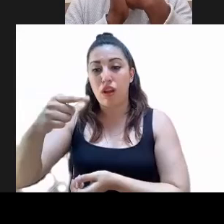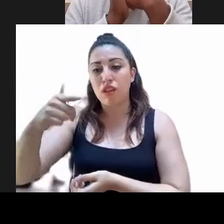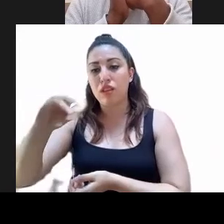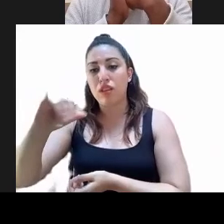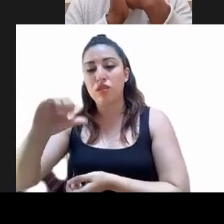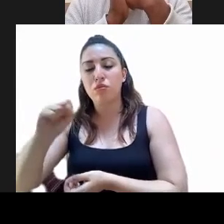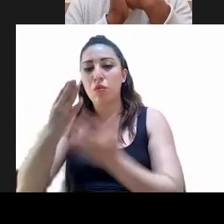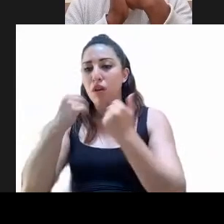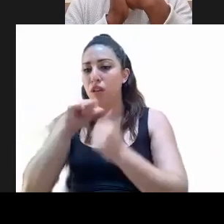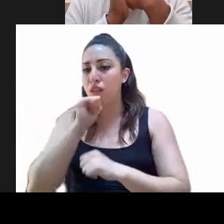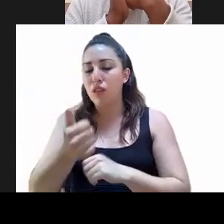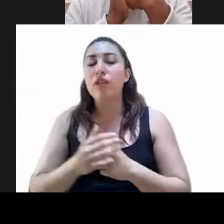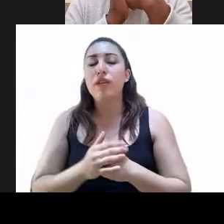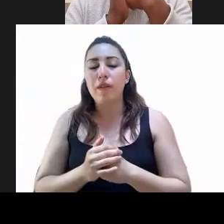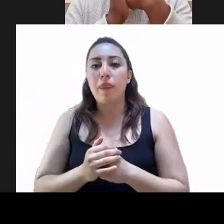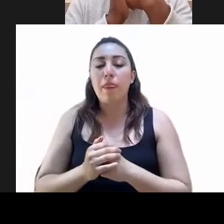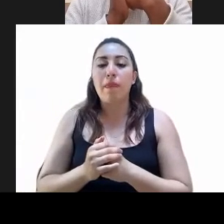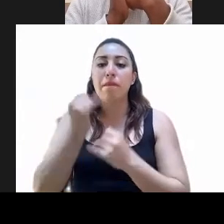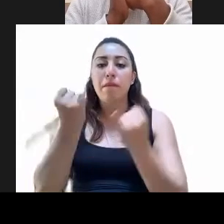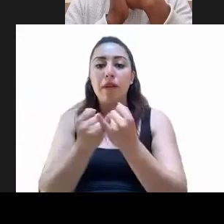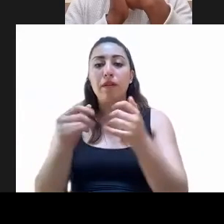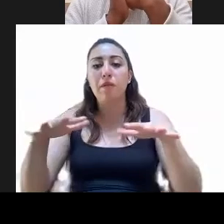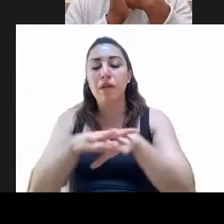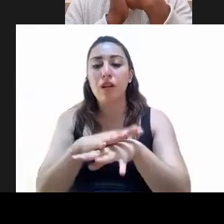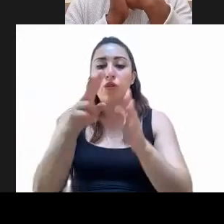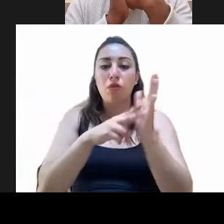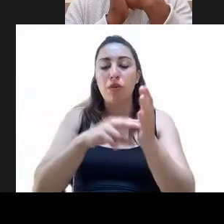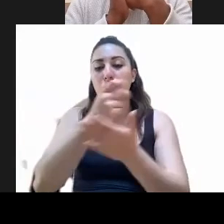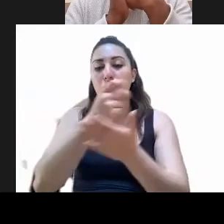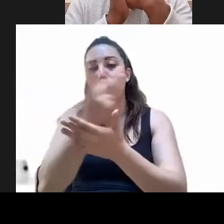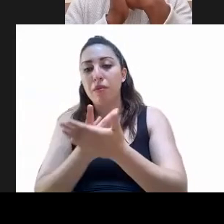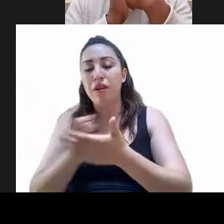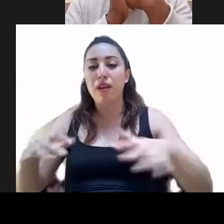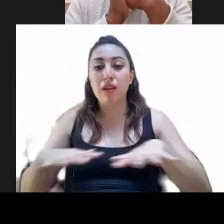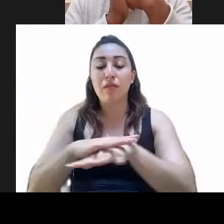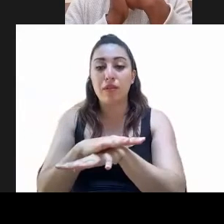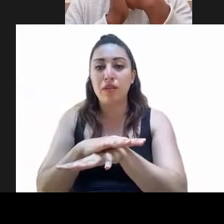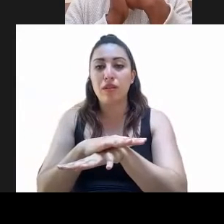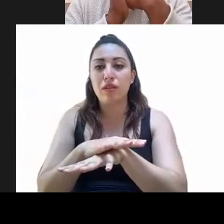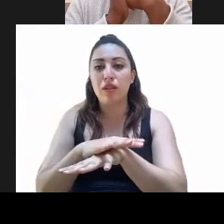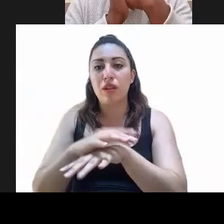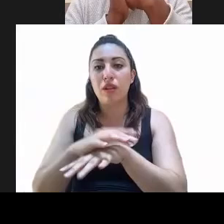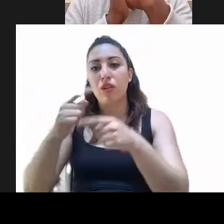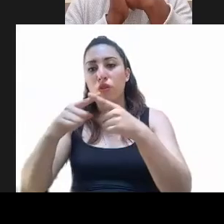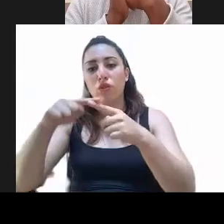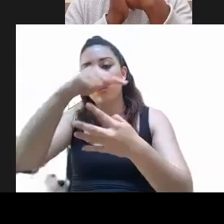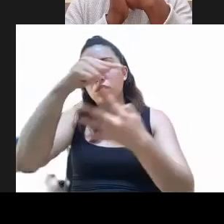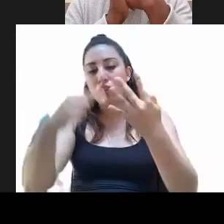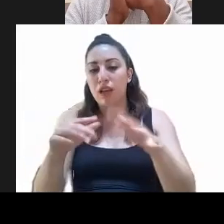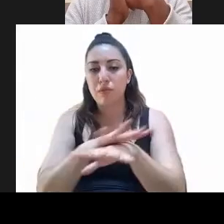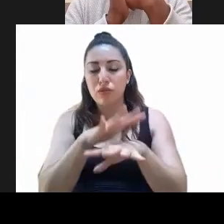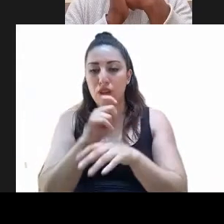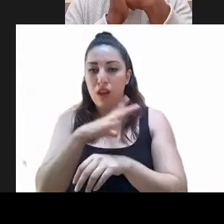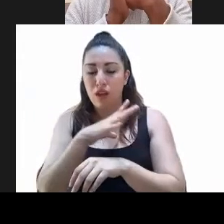el nombre de alguna legislación o programa que ha cambiado su denominación, entre otros cambios. Si bien la ley de